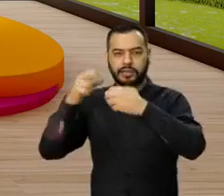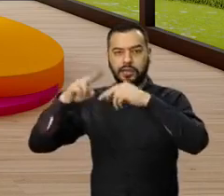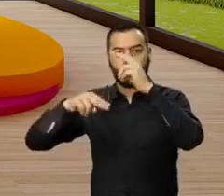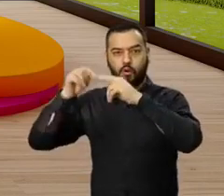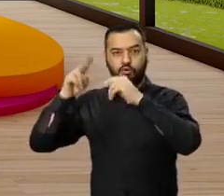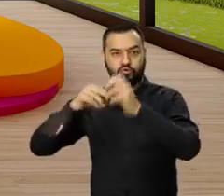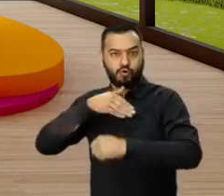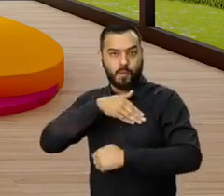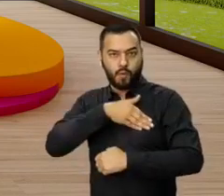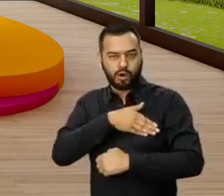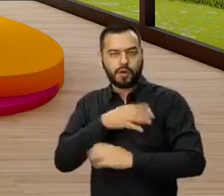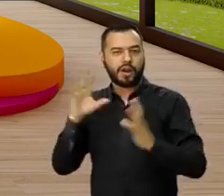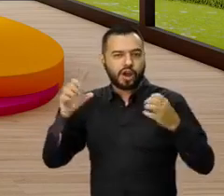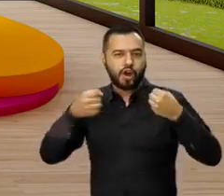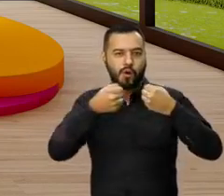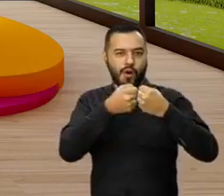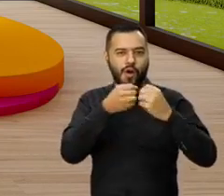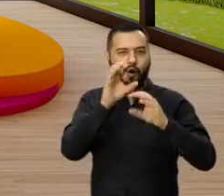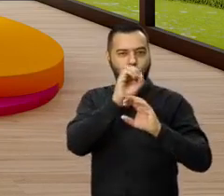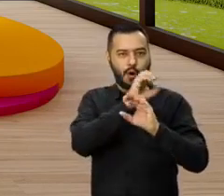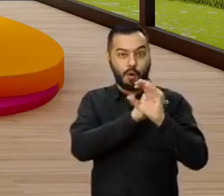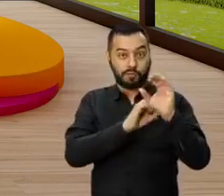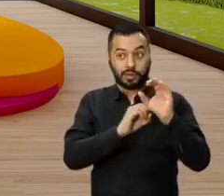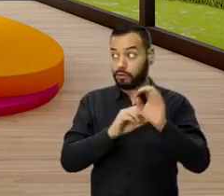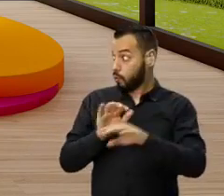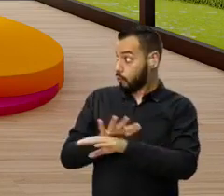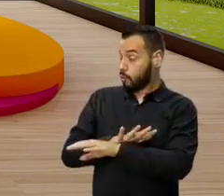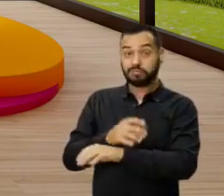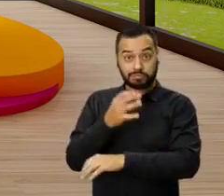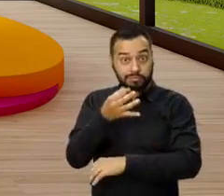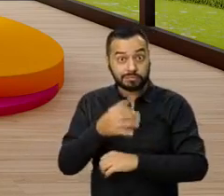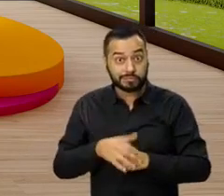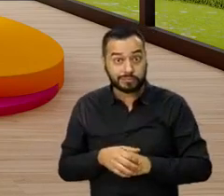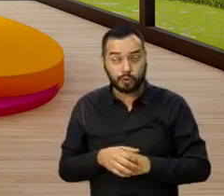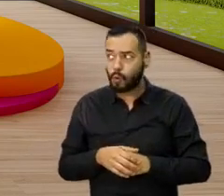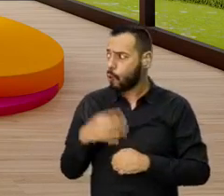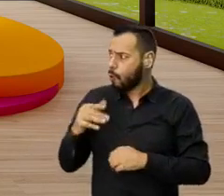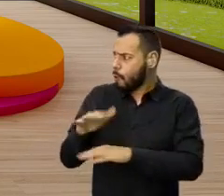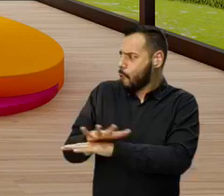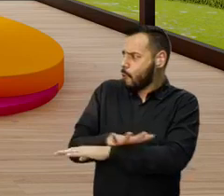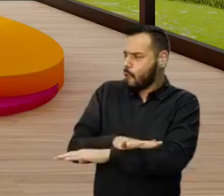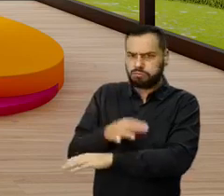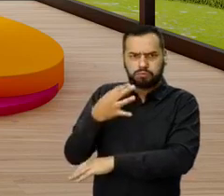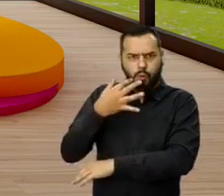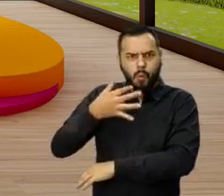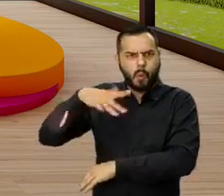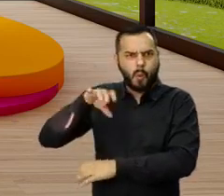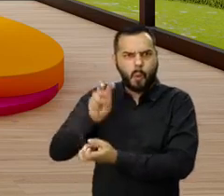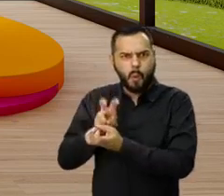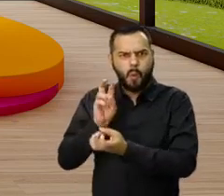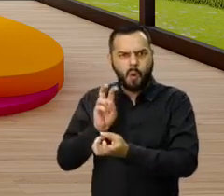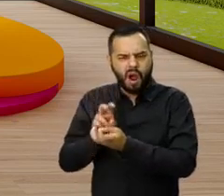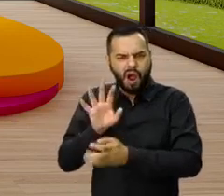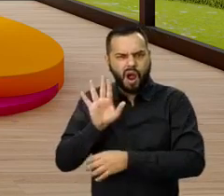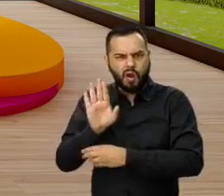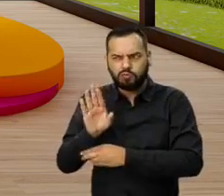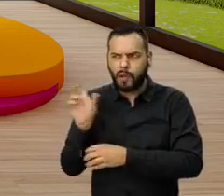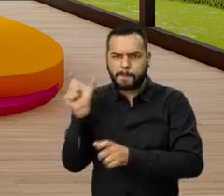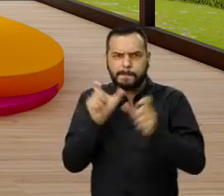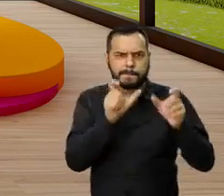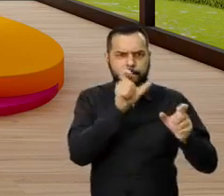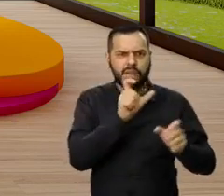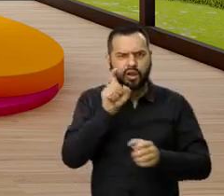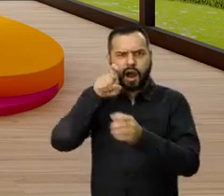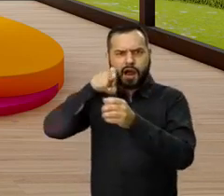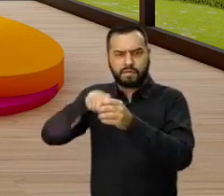Bolívar y la caja de compensación Compensar. Increíble, ¿no? Pero está increíble. sea, todas las personas afiliadas a la